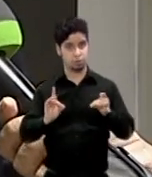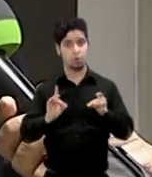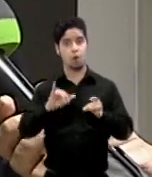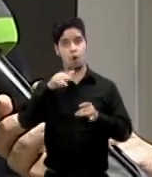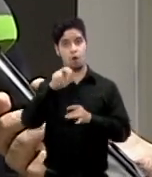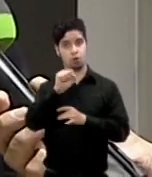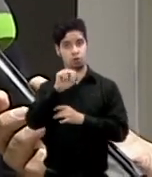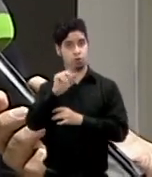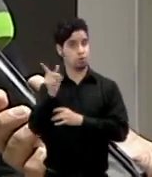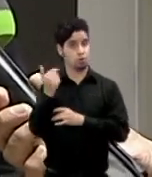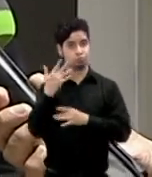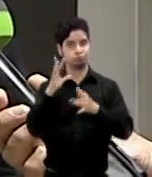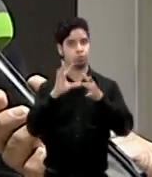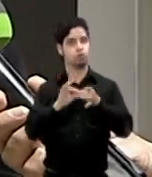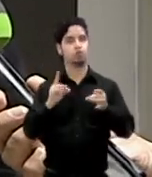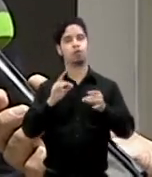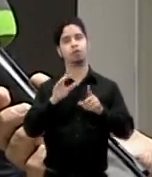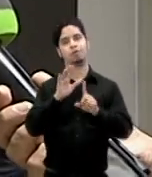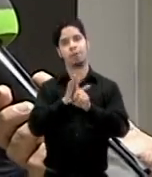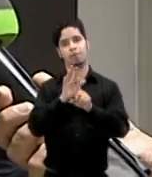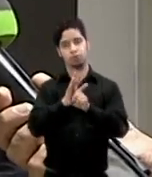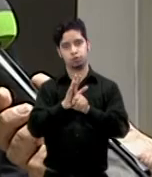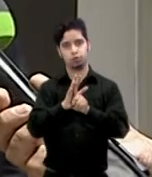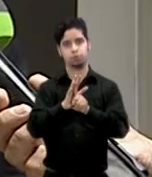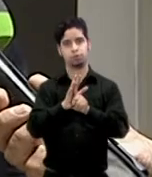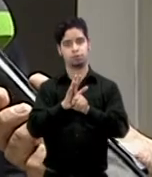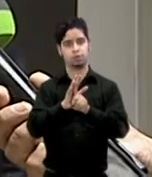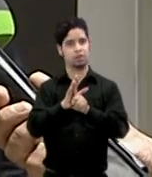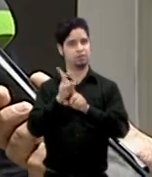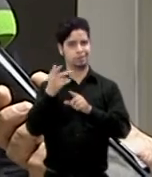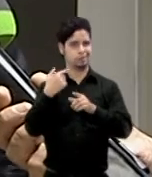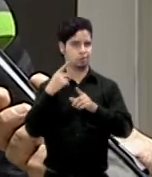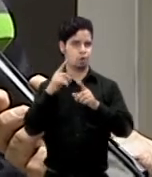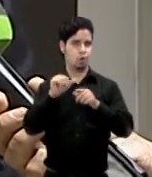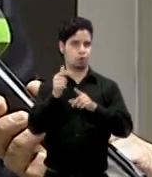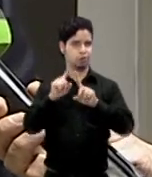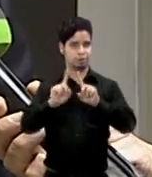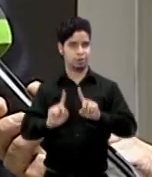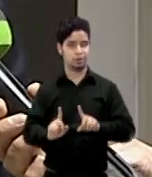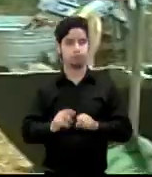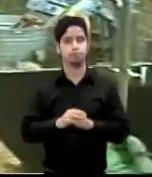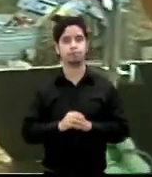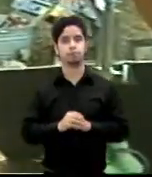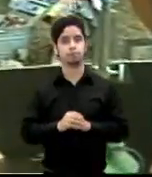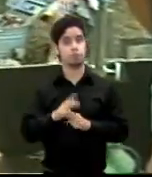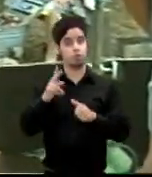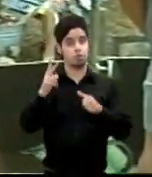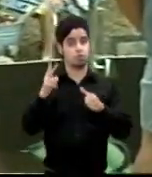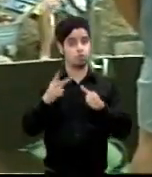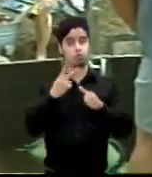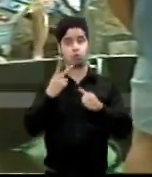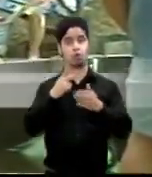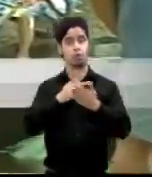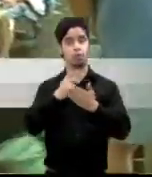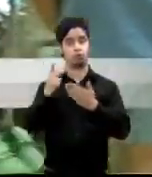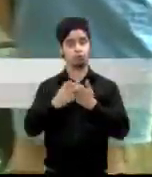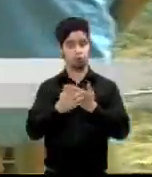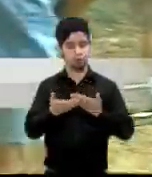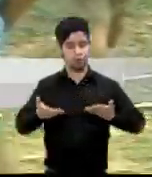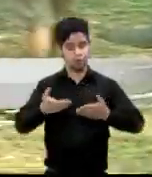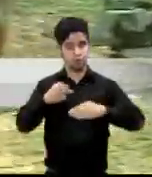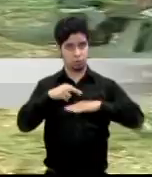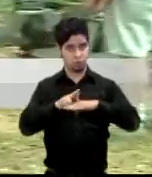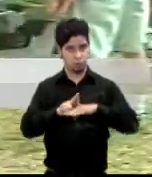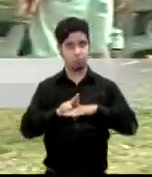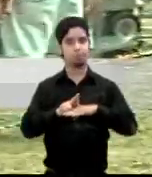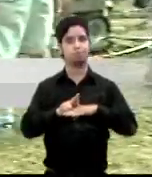tradicionales de abelardo don fruto torres entre otros dos producciones locales en una excelente programación de las emisoras del pueblo